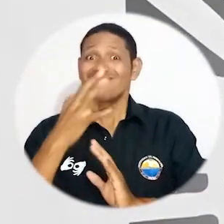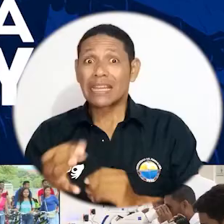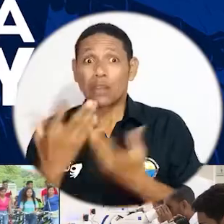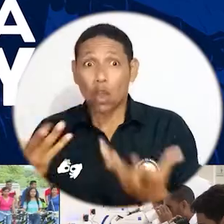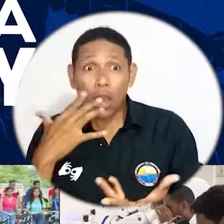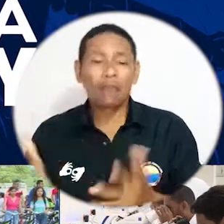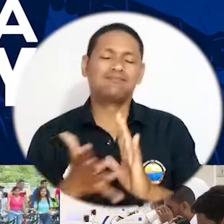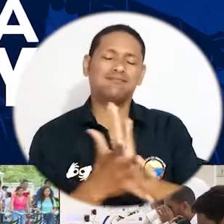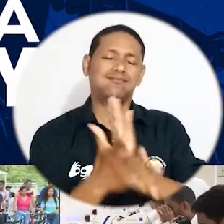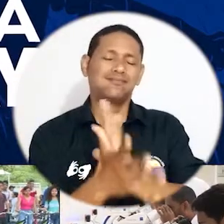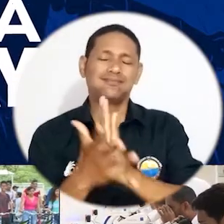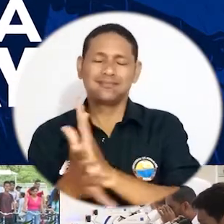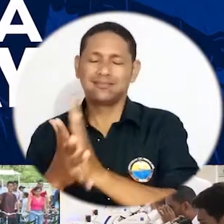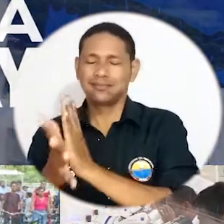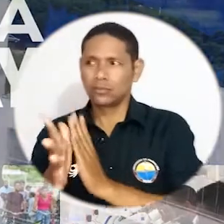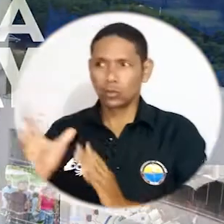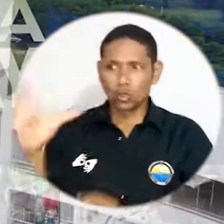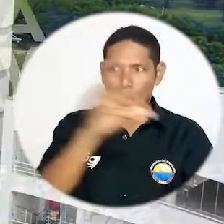ser conocida.